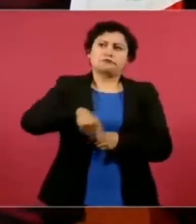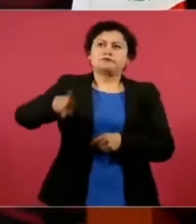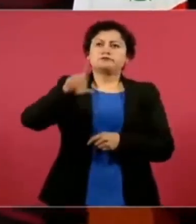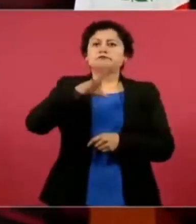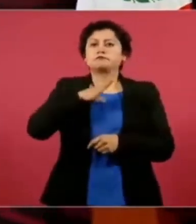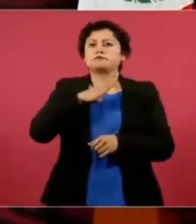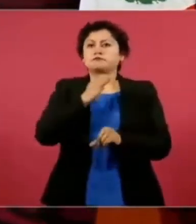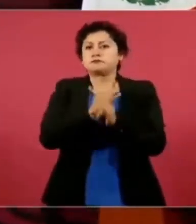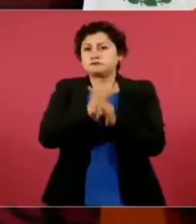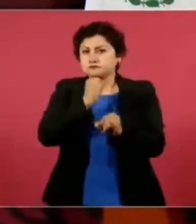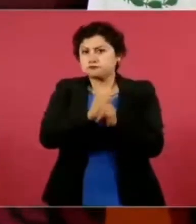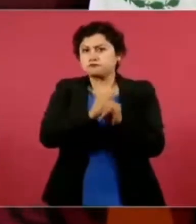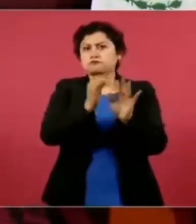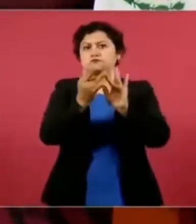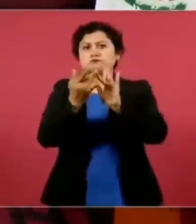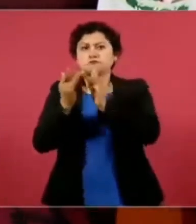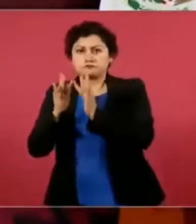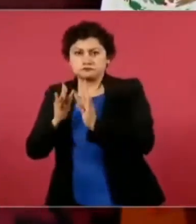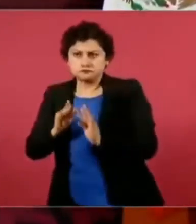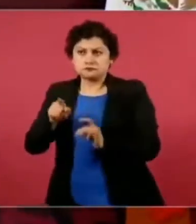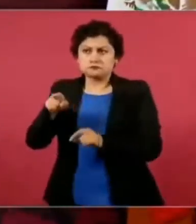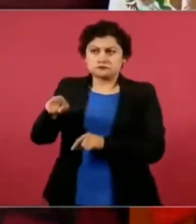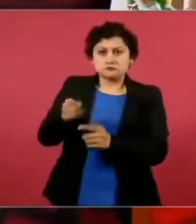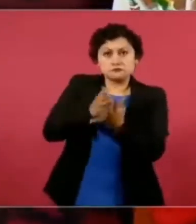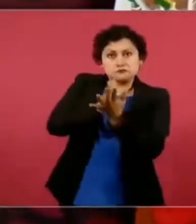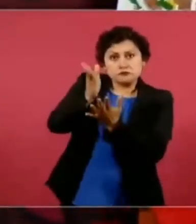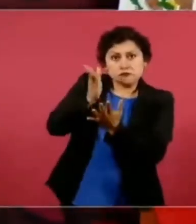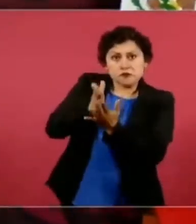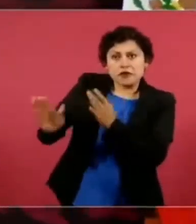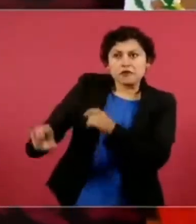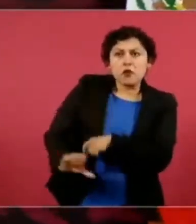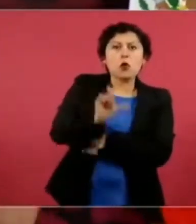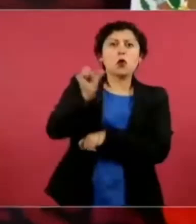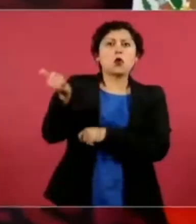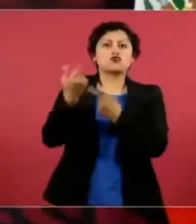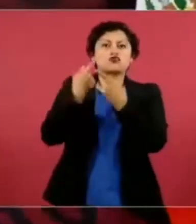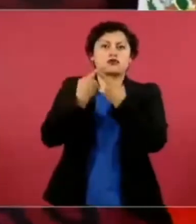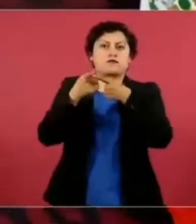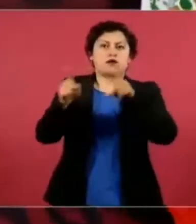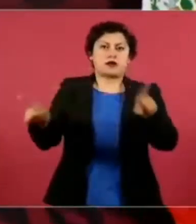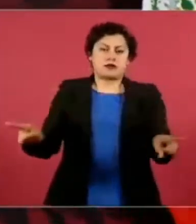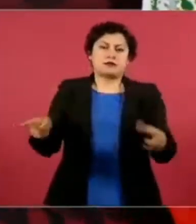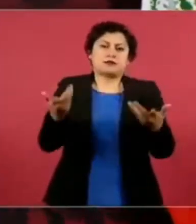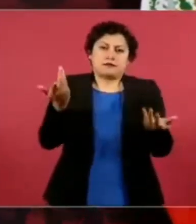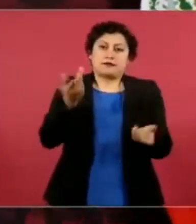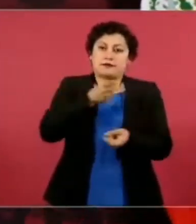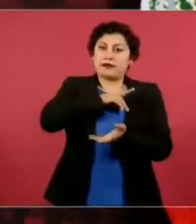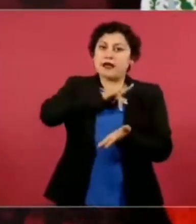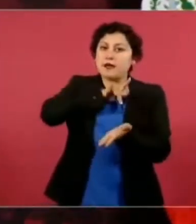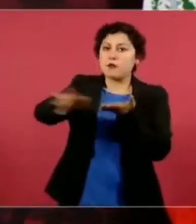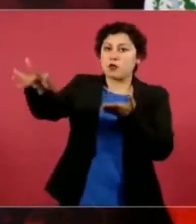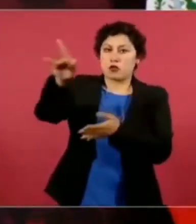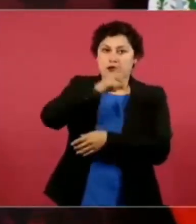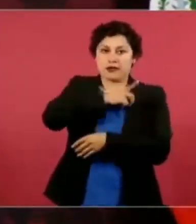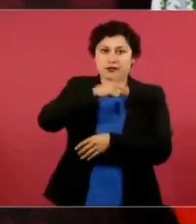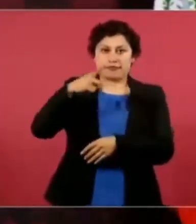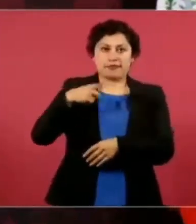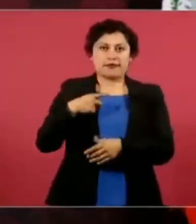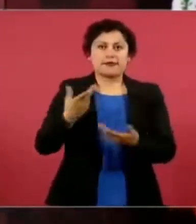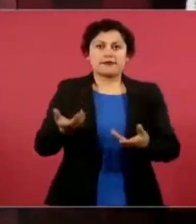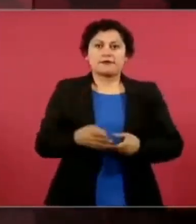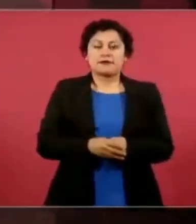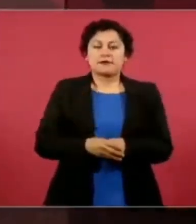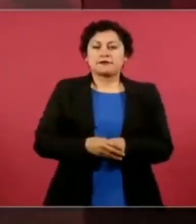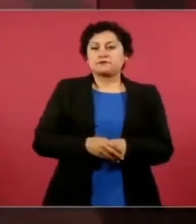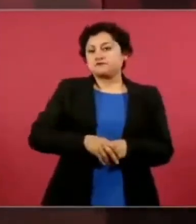que hay estos medios alternativos, pues hay que apoyarlos. Yo celebro